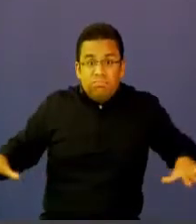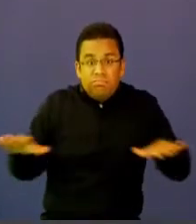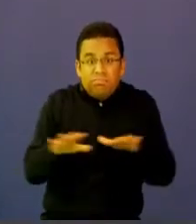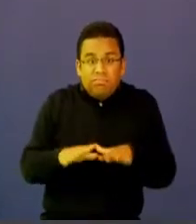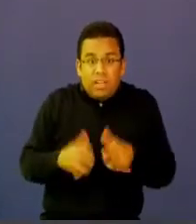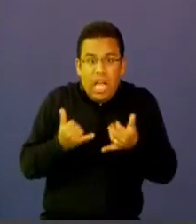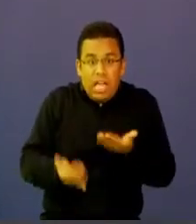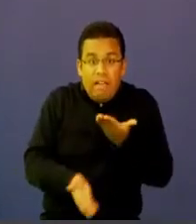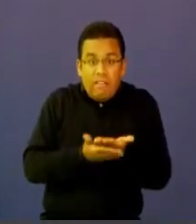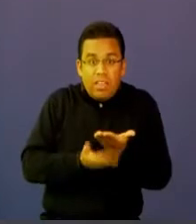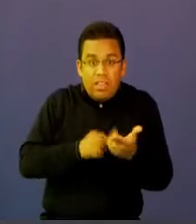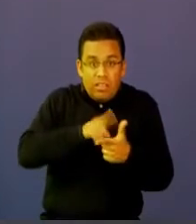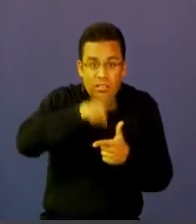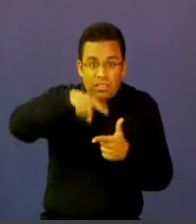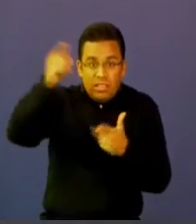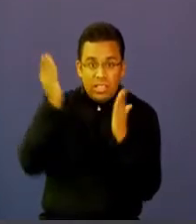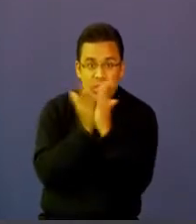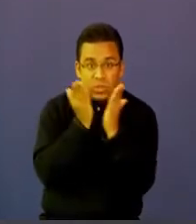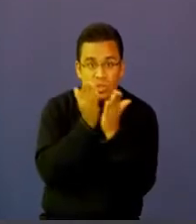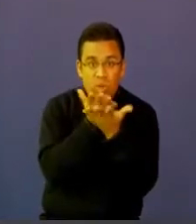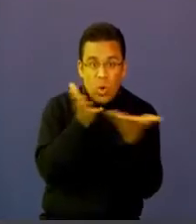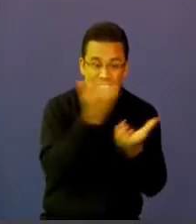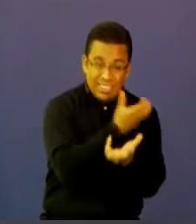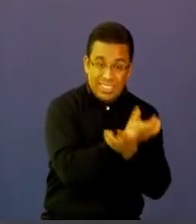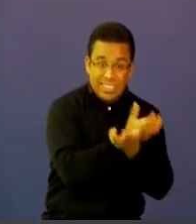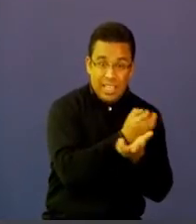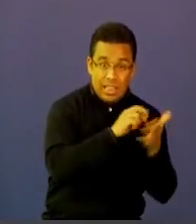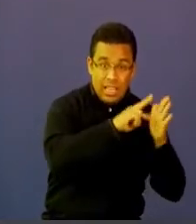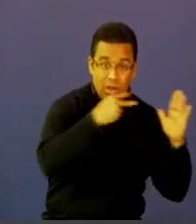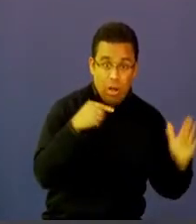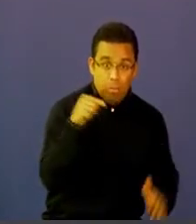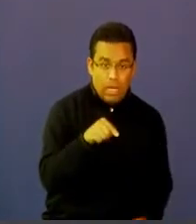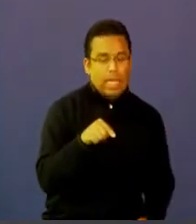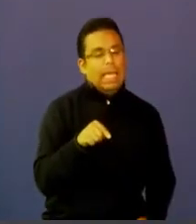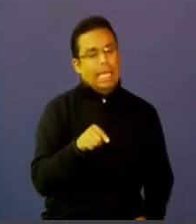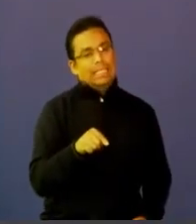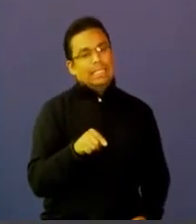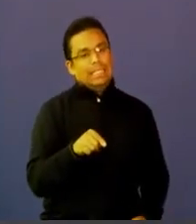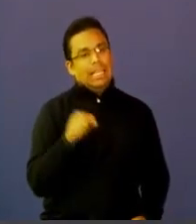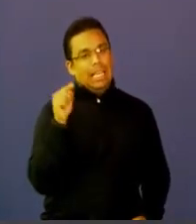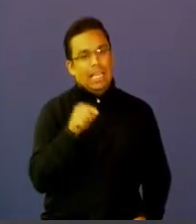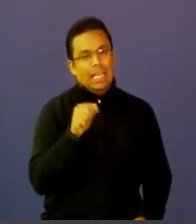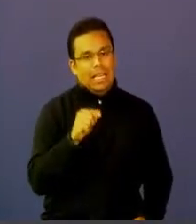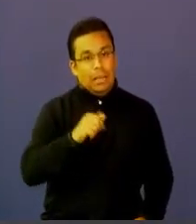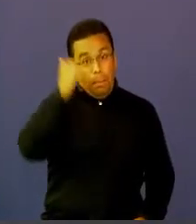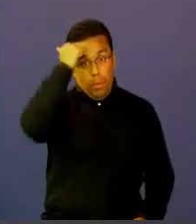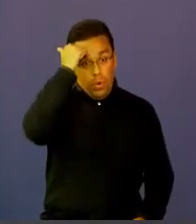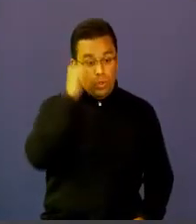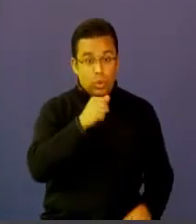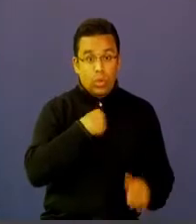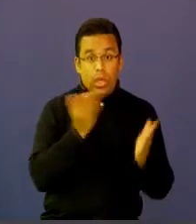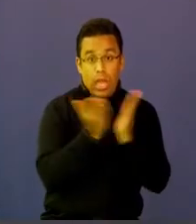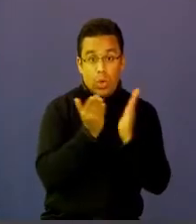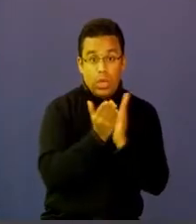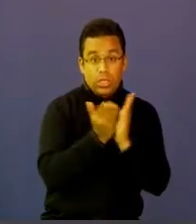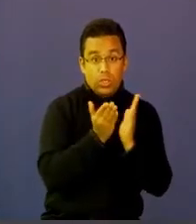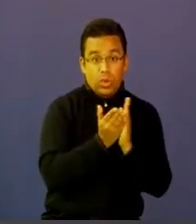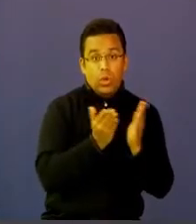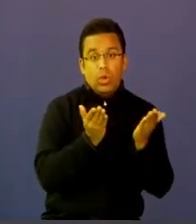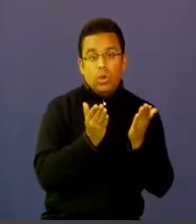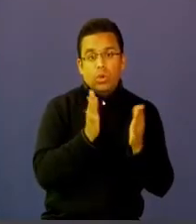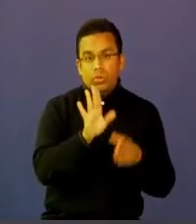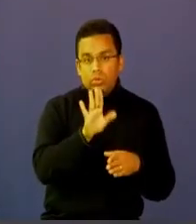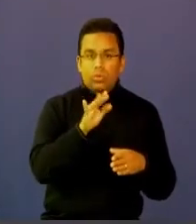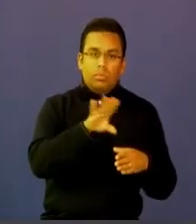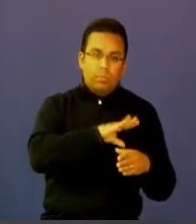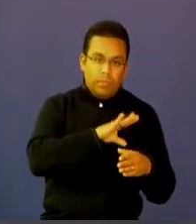encontrado los estudios sociales de la ciencia y de la tecnología, es a lo que el profesor de la educación básica y también de la educación superior se